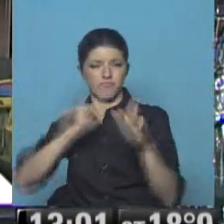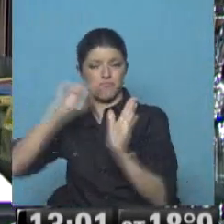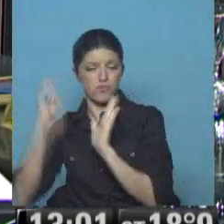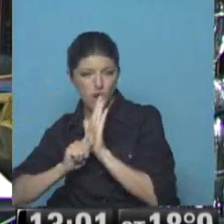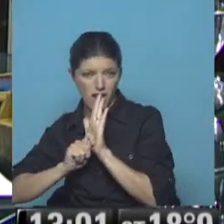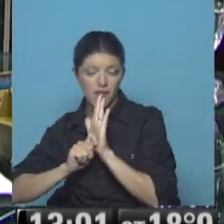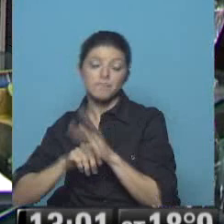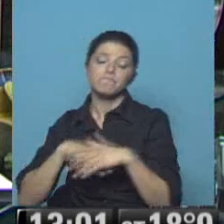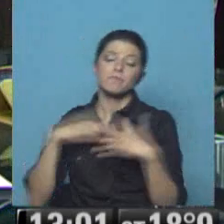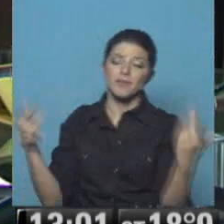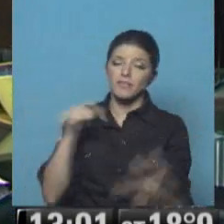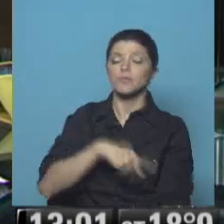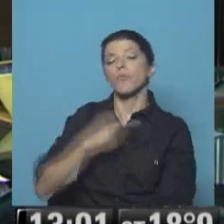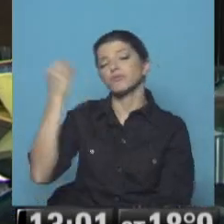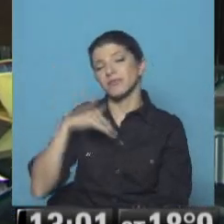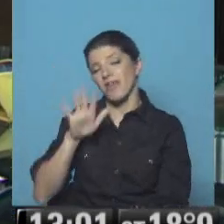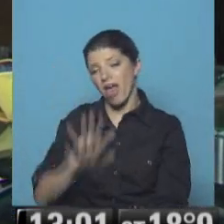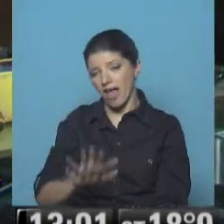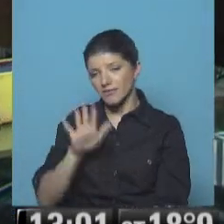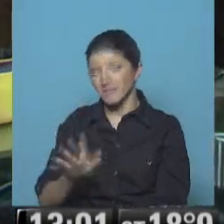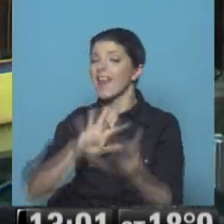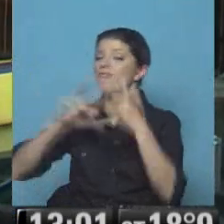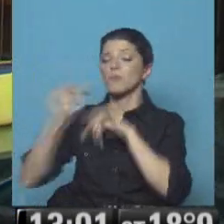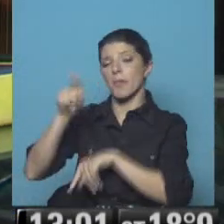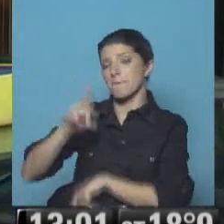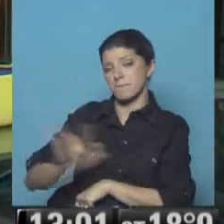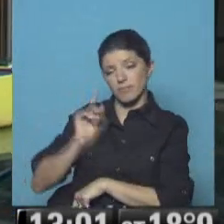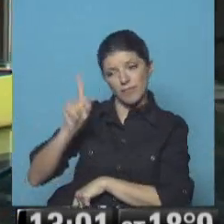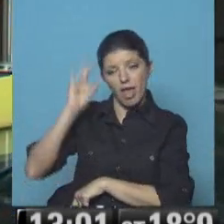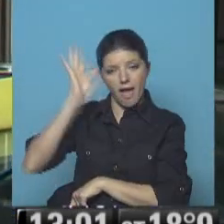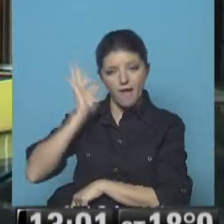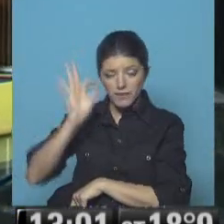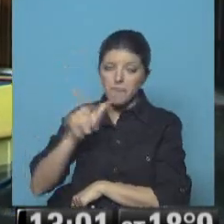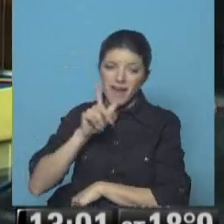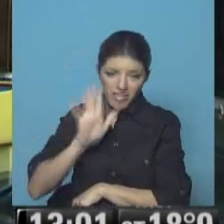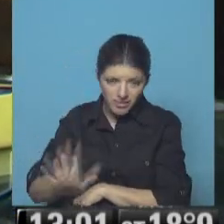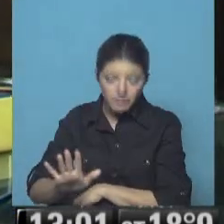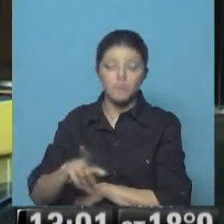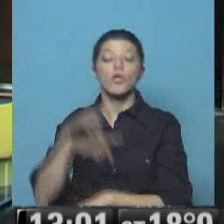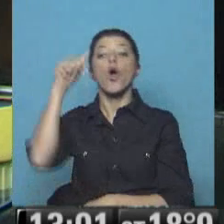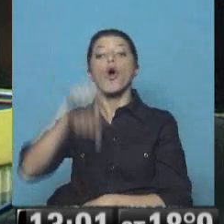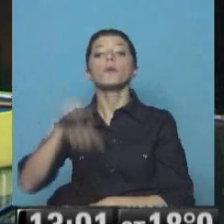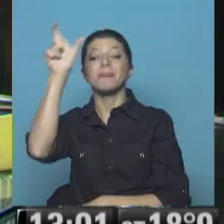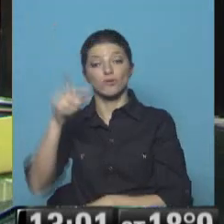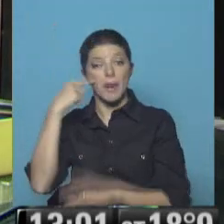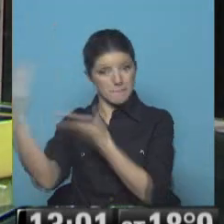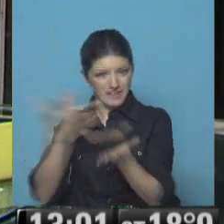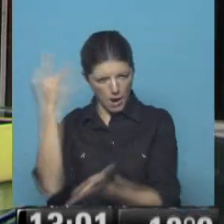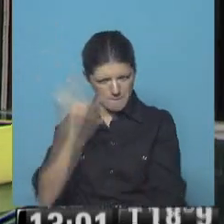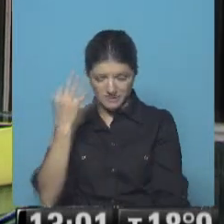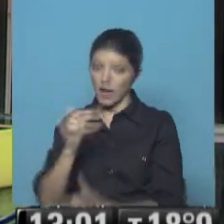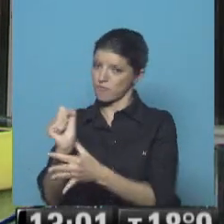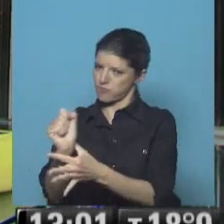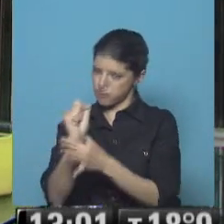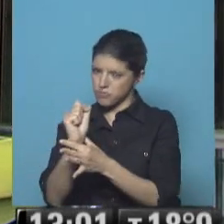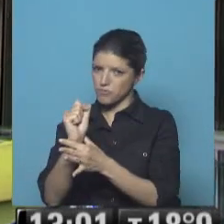tantas veces decimos esto es el estereotipo de la África. Tenemos muchos temas, hoy vamos a tener un invitado especial, de lujo ustedes lo conocen, se